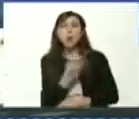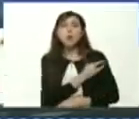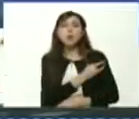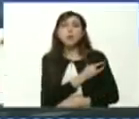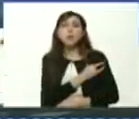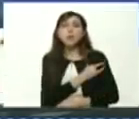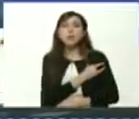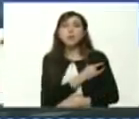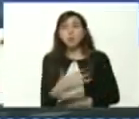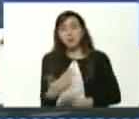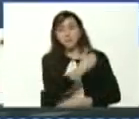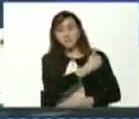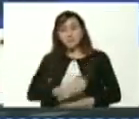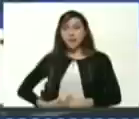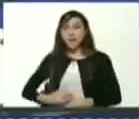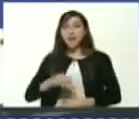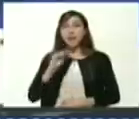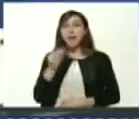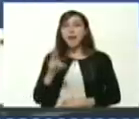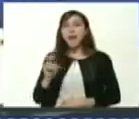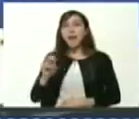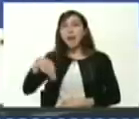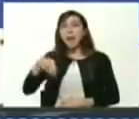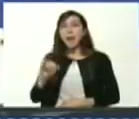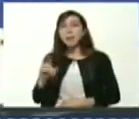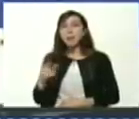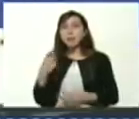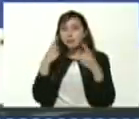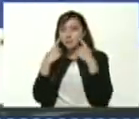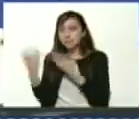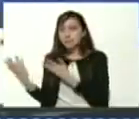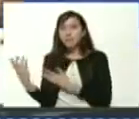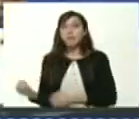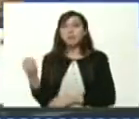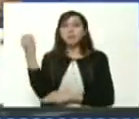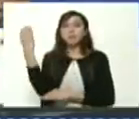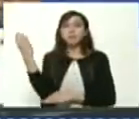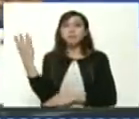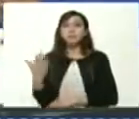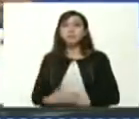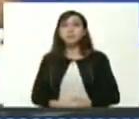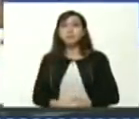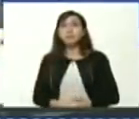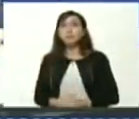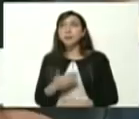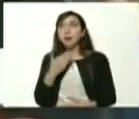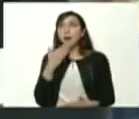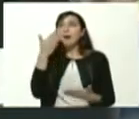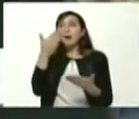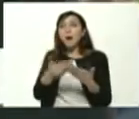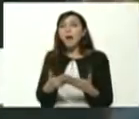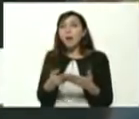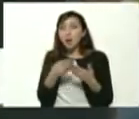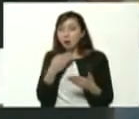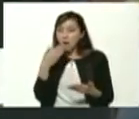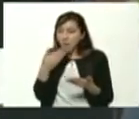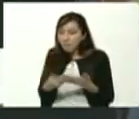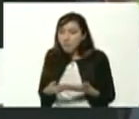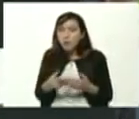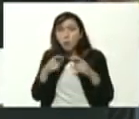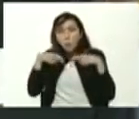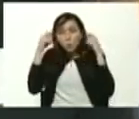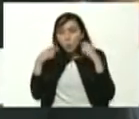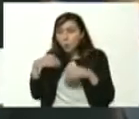el presidente Kennedy Morales por favor Kennedy adelante gracias presidente con su permiso me retiro del